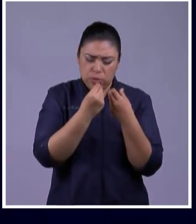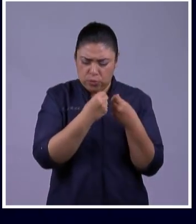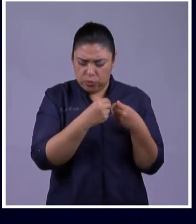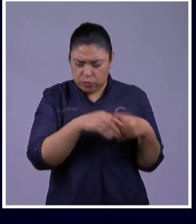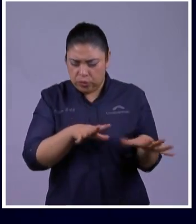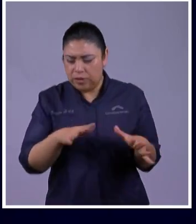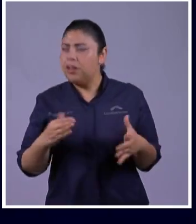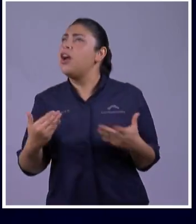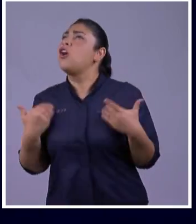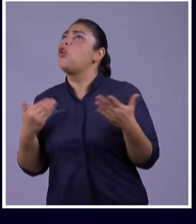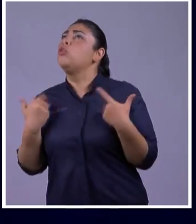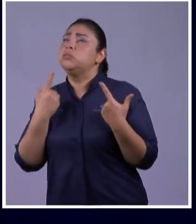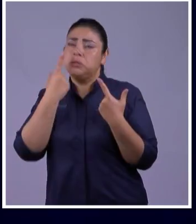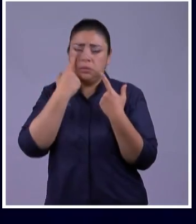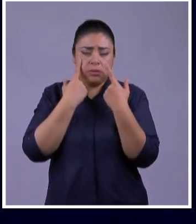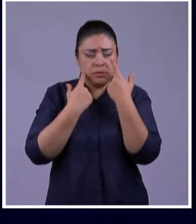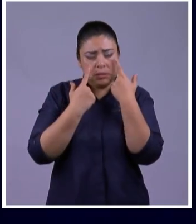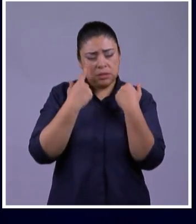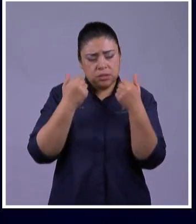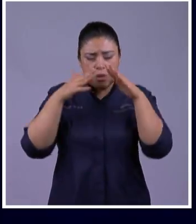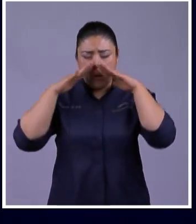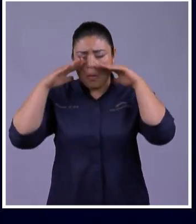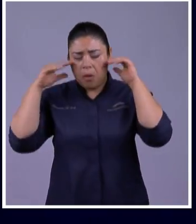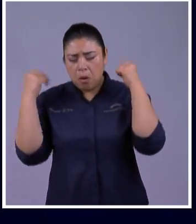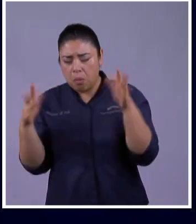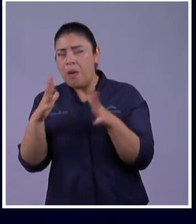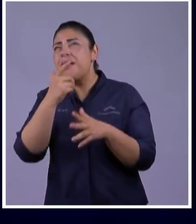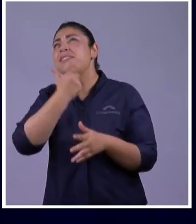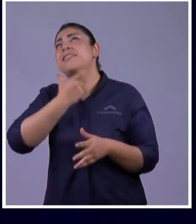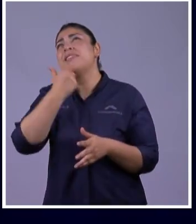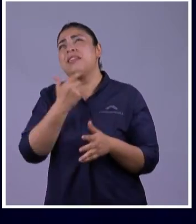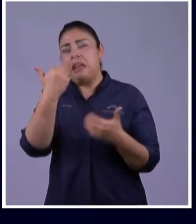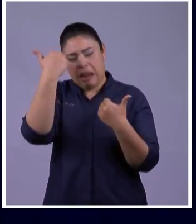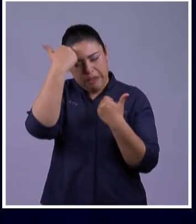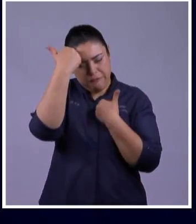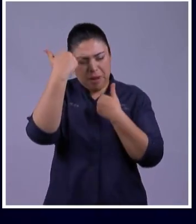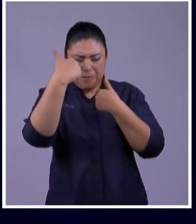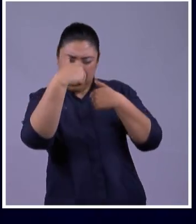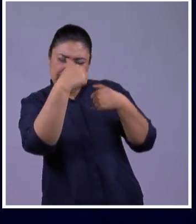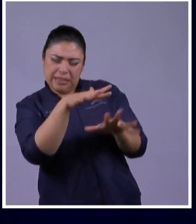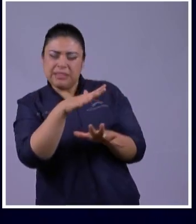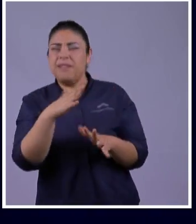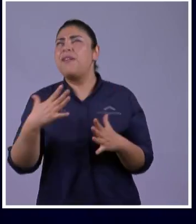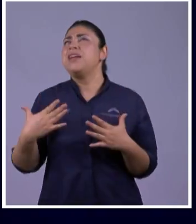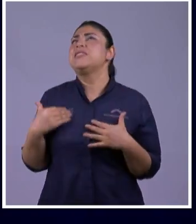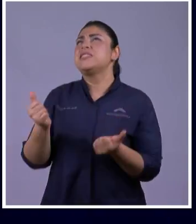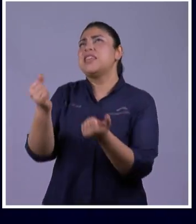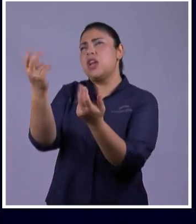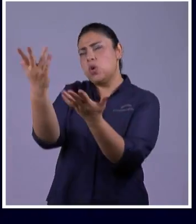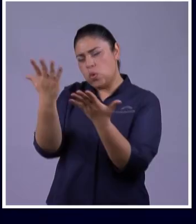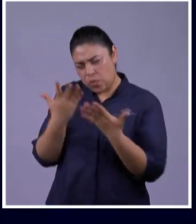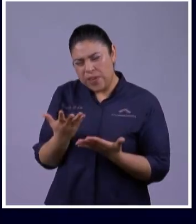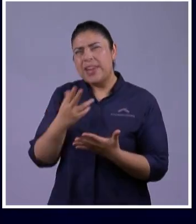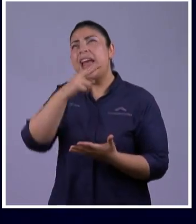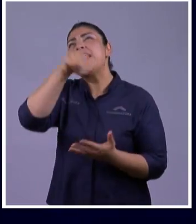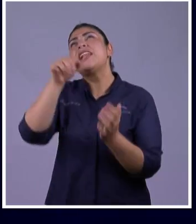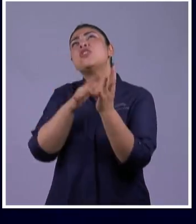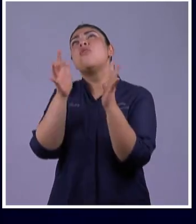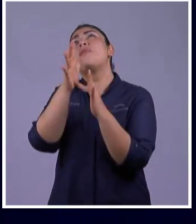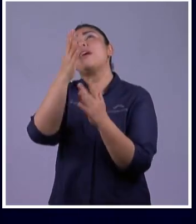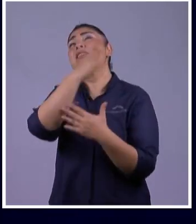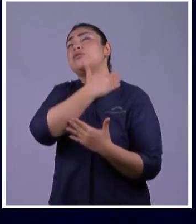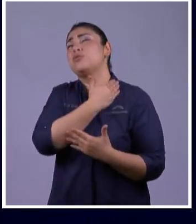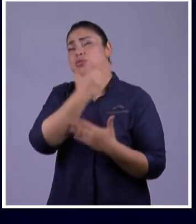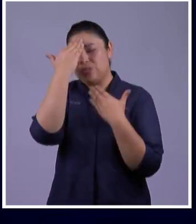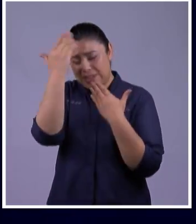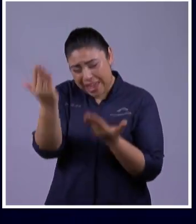Donde Hay Llanto Exista Risa Donde Hay Enfermedad Exista Salud En El Nombre De Jesús Gracias Y Hoy